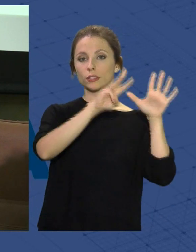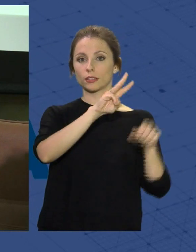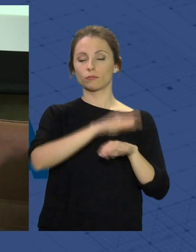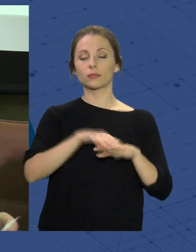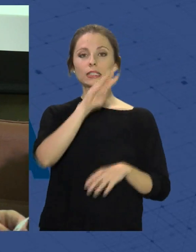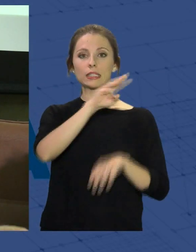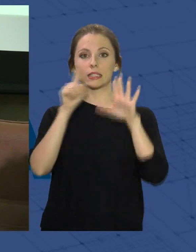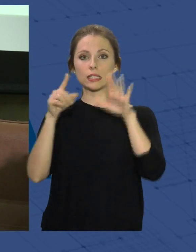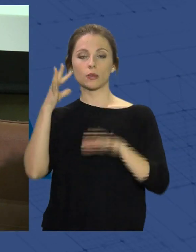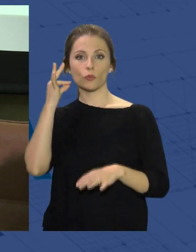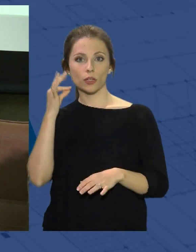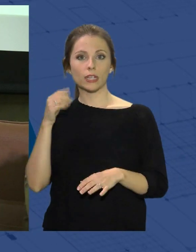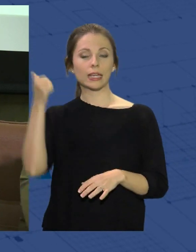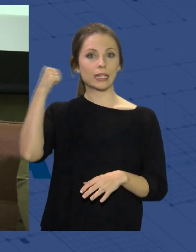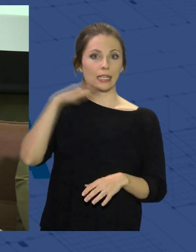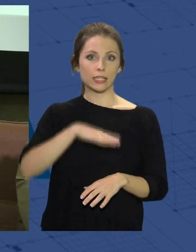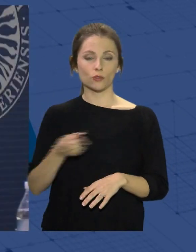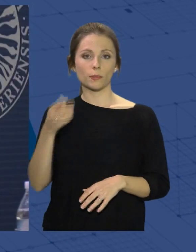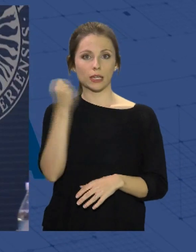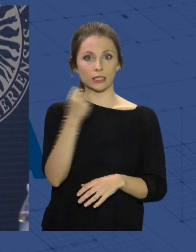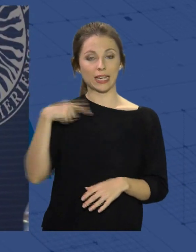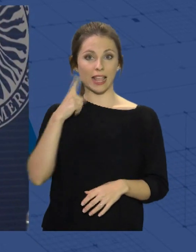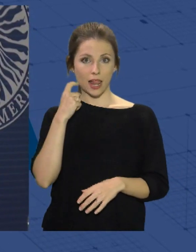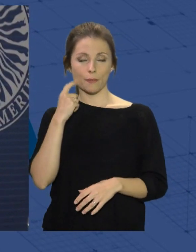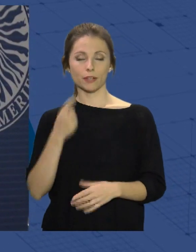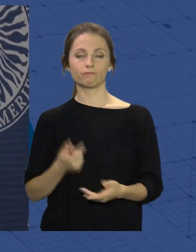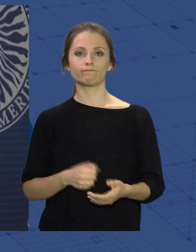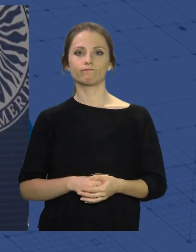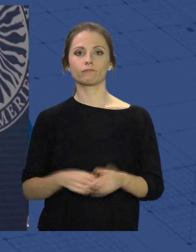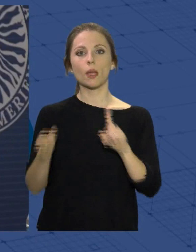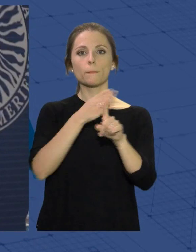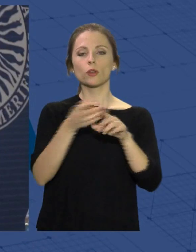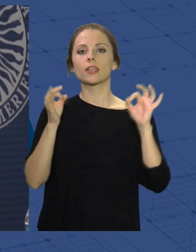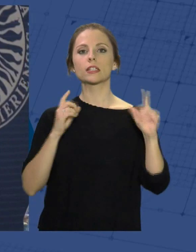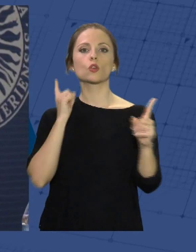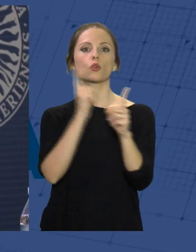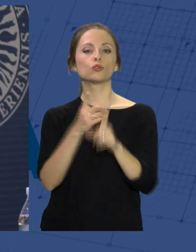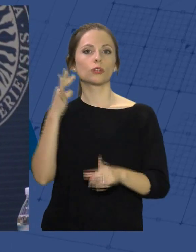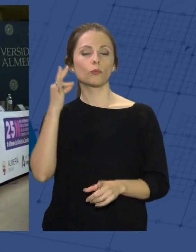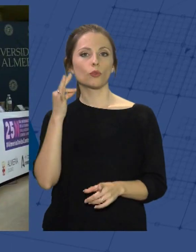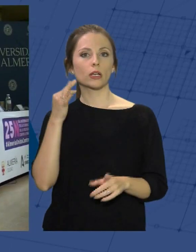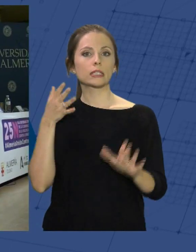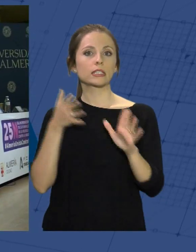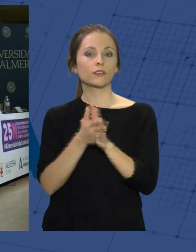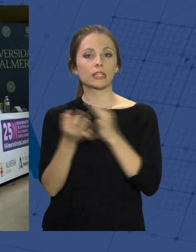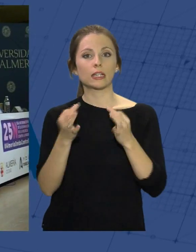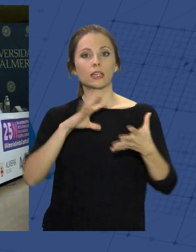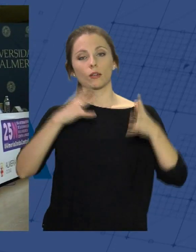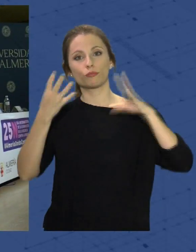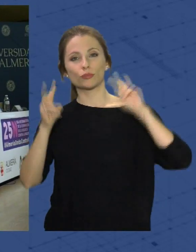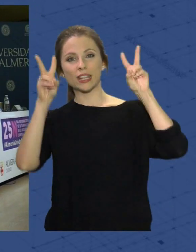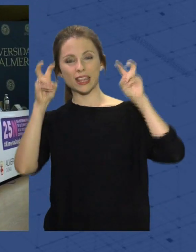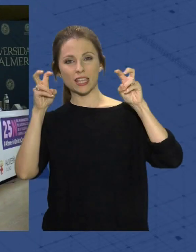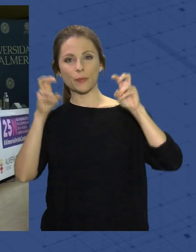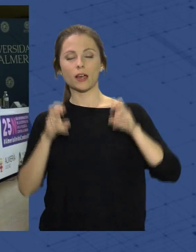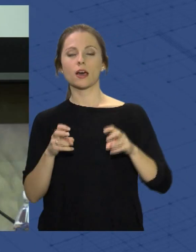asesinados aquí en la provincia de Almería. La violencia contra la mujer se ha convertido en un asunto público frente al que no hay que